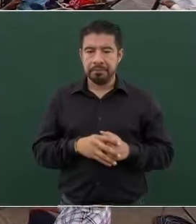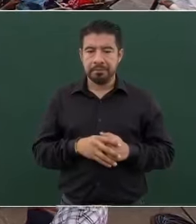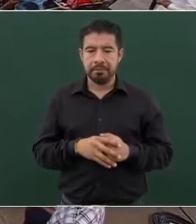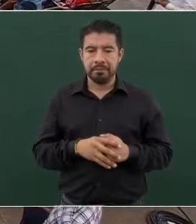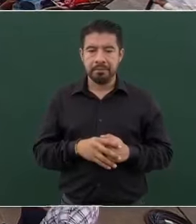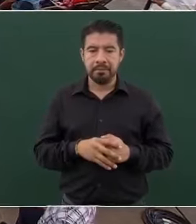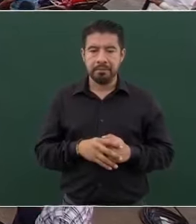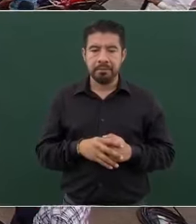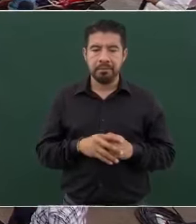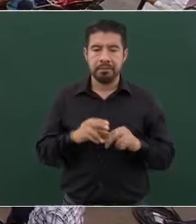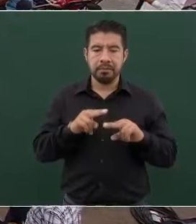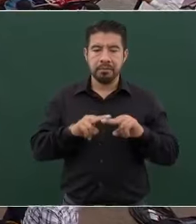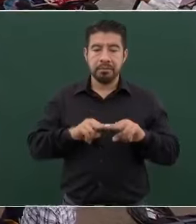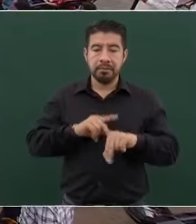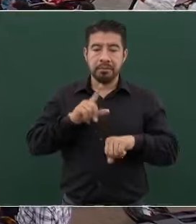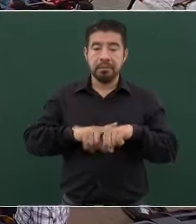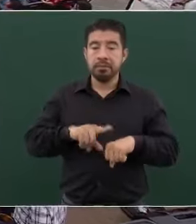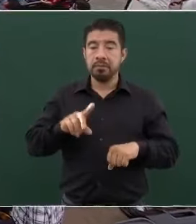Nacional.